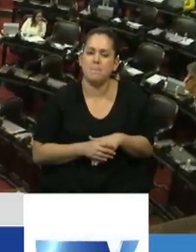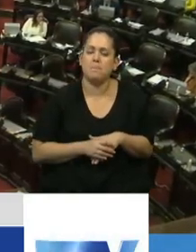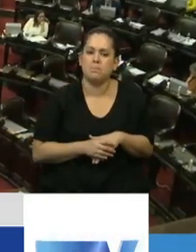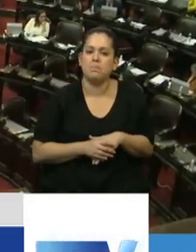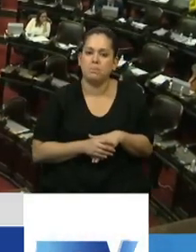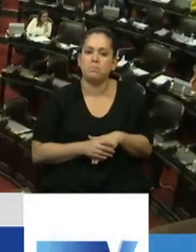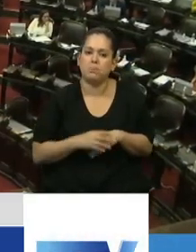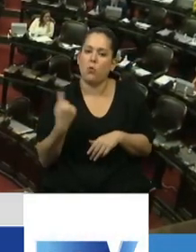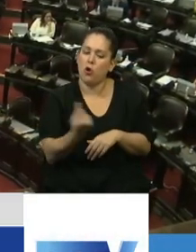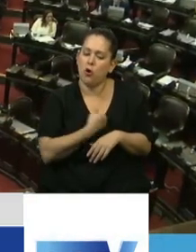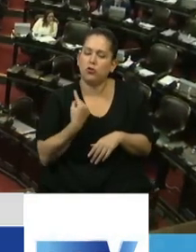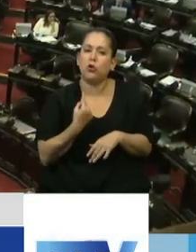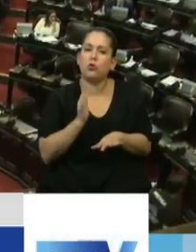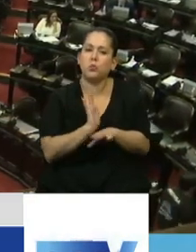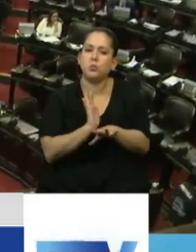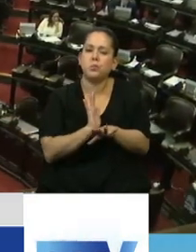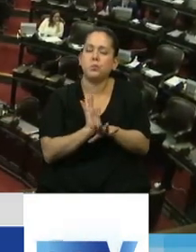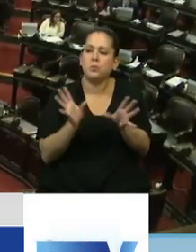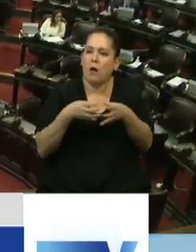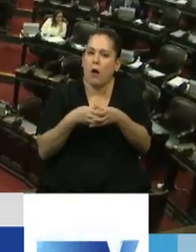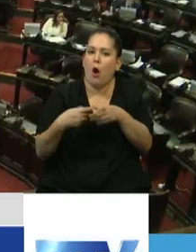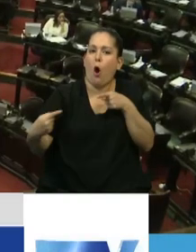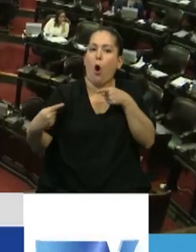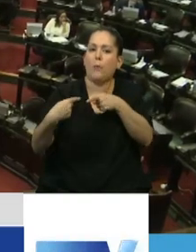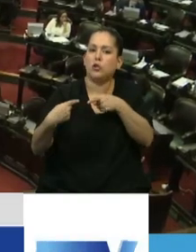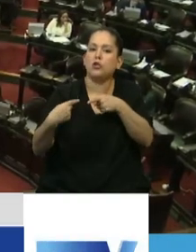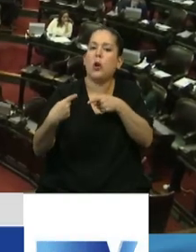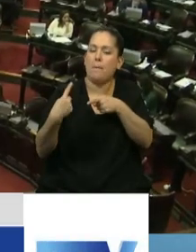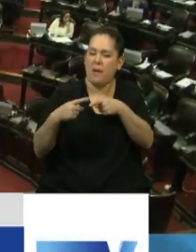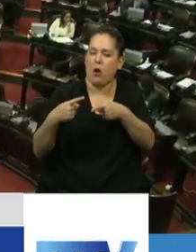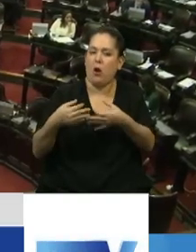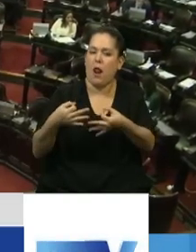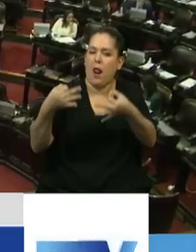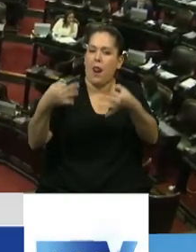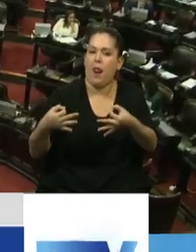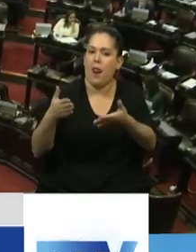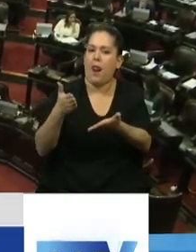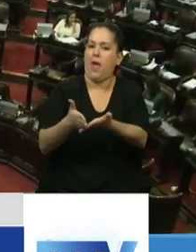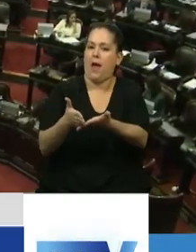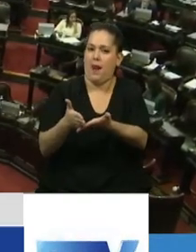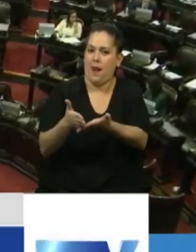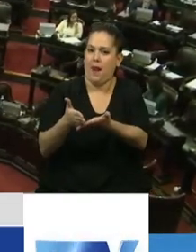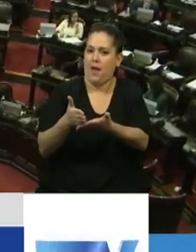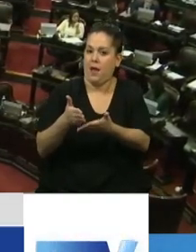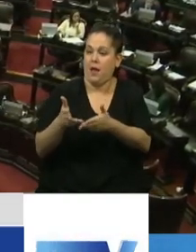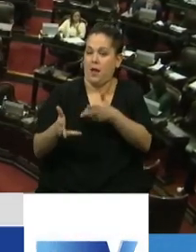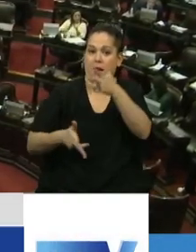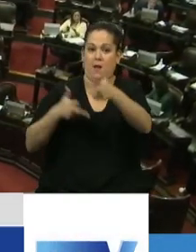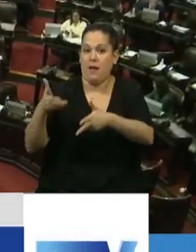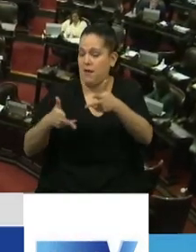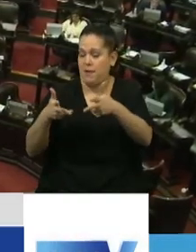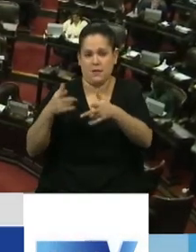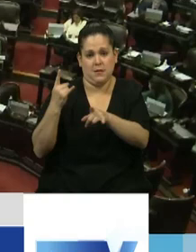en nosotros una oposición leal, que no se va a callar, pero le pedimos